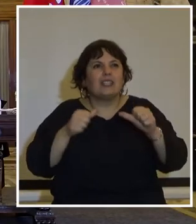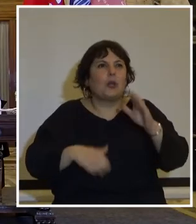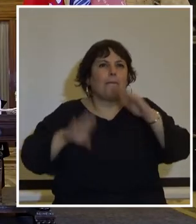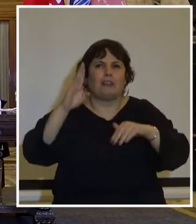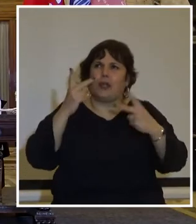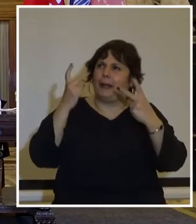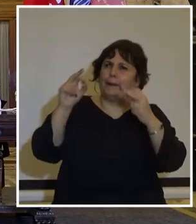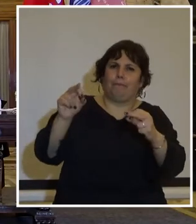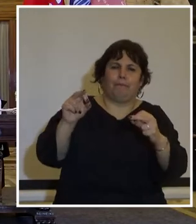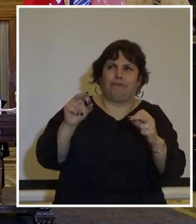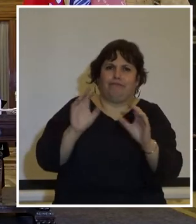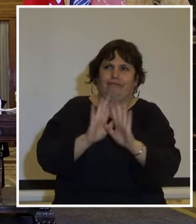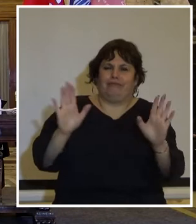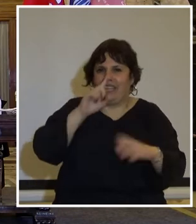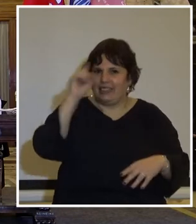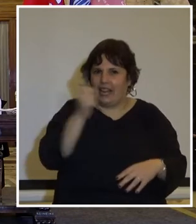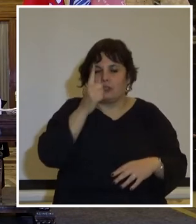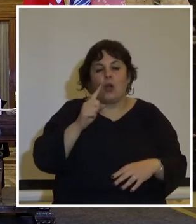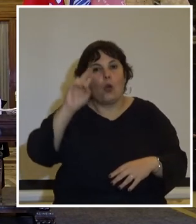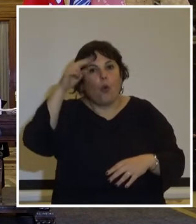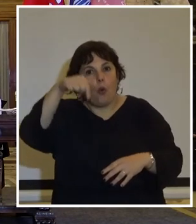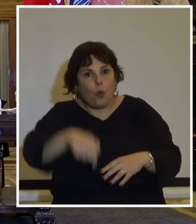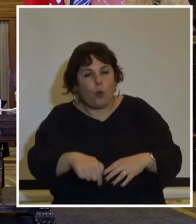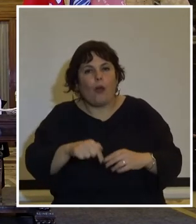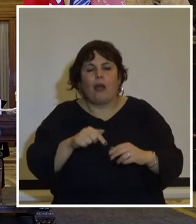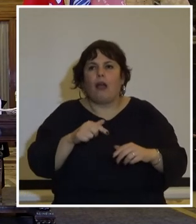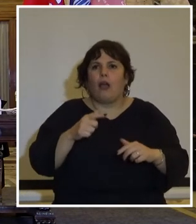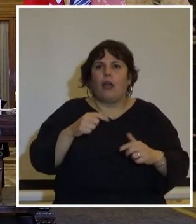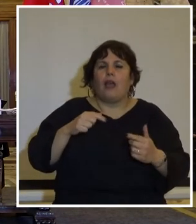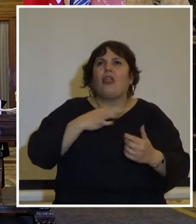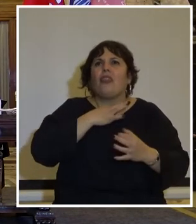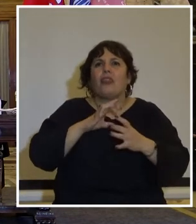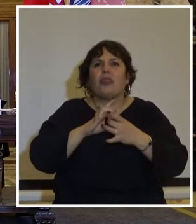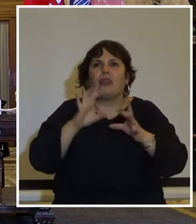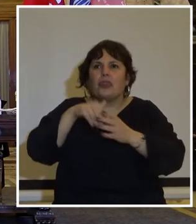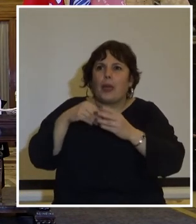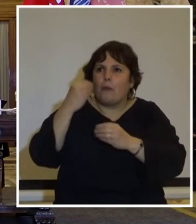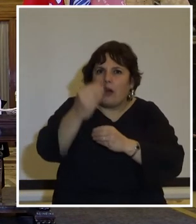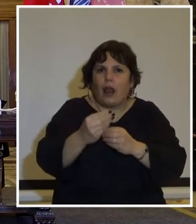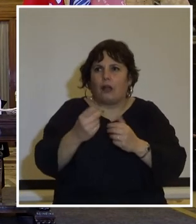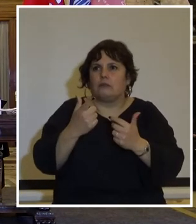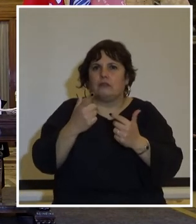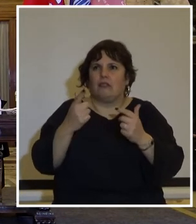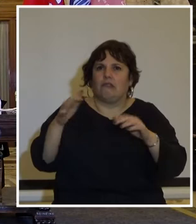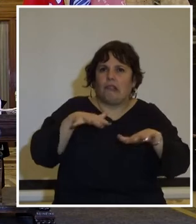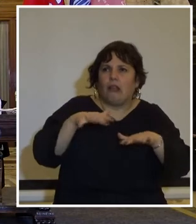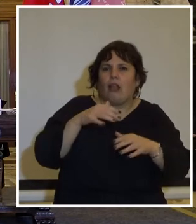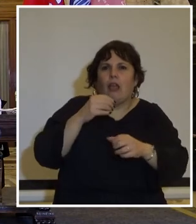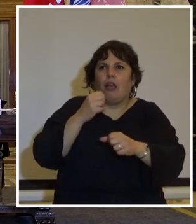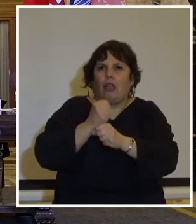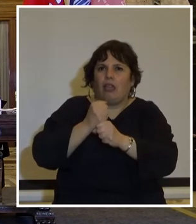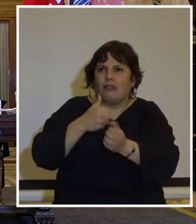repudio internacional en Uruguay se desestabiliza la democracia aumento del desempleo a niveles nunca vistos